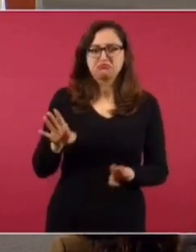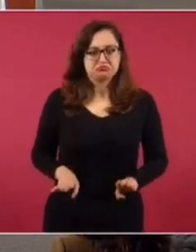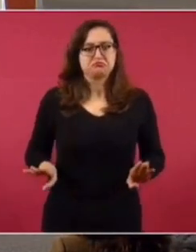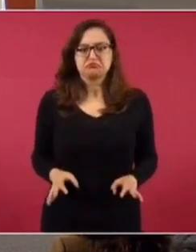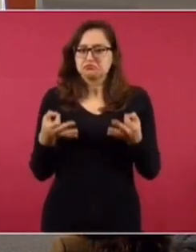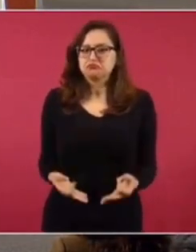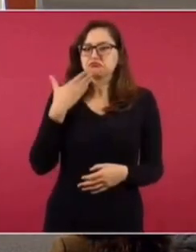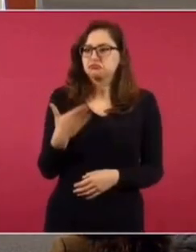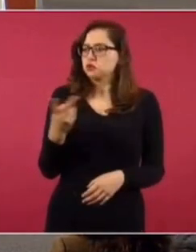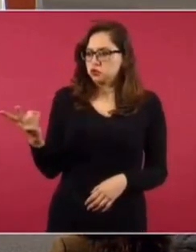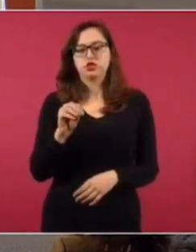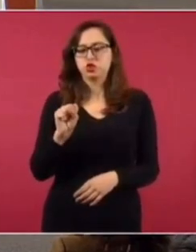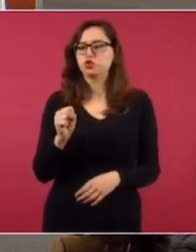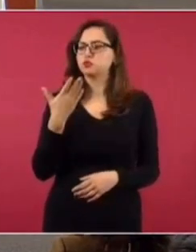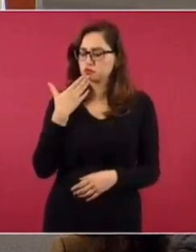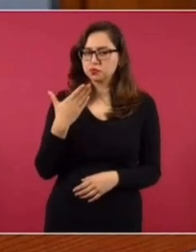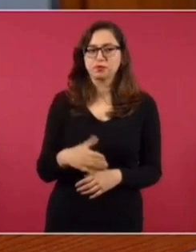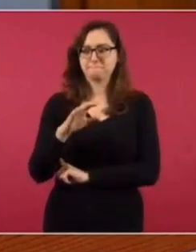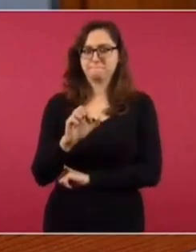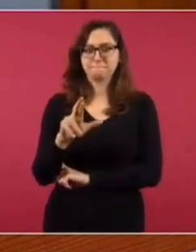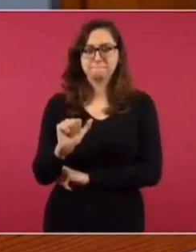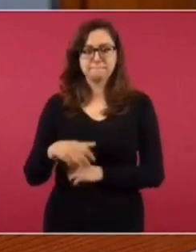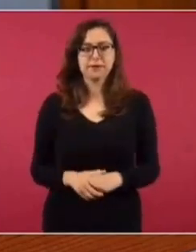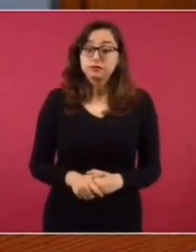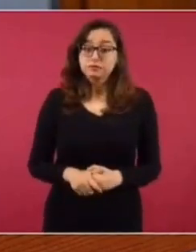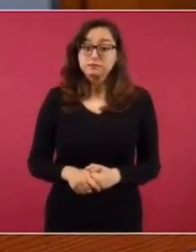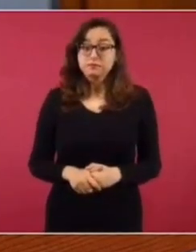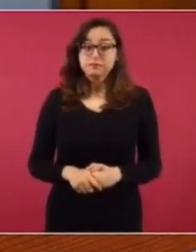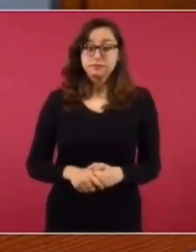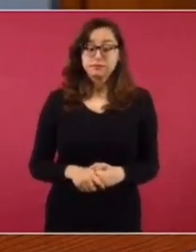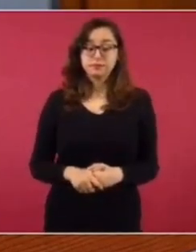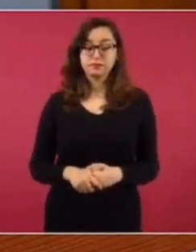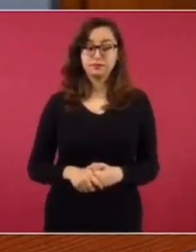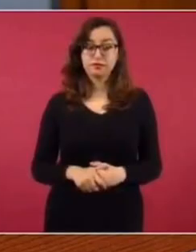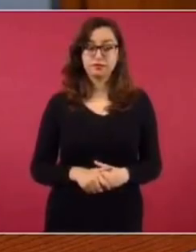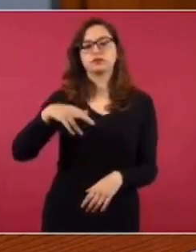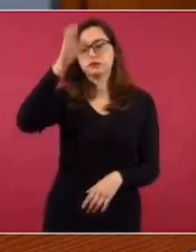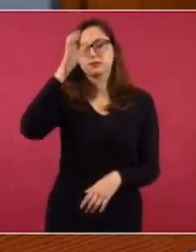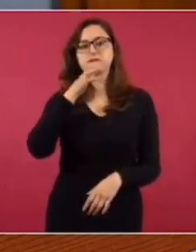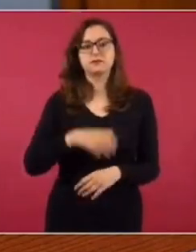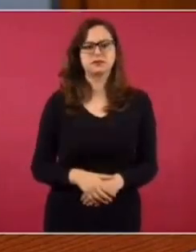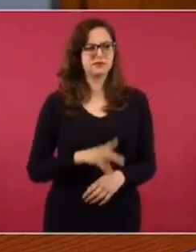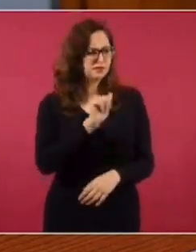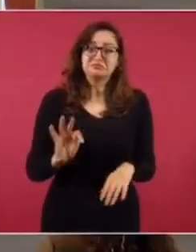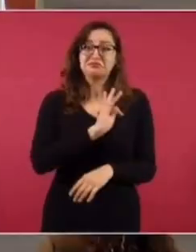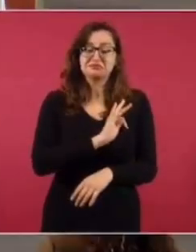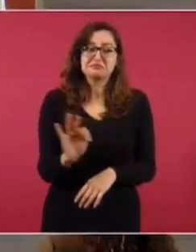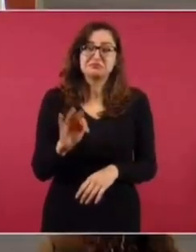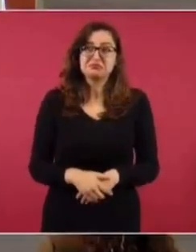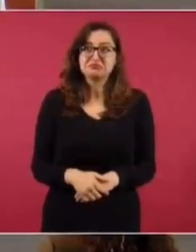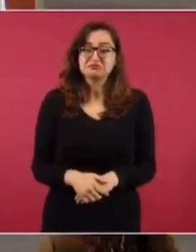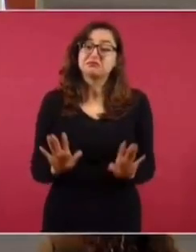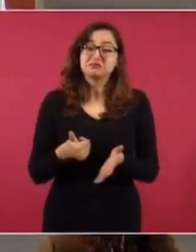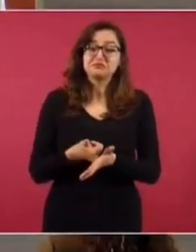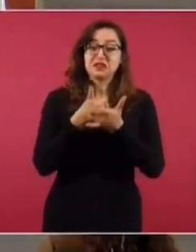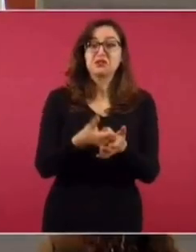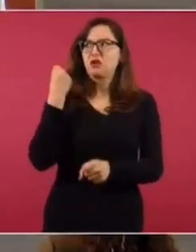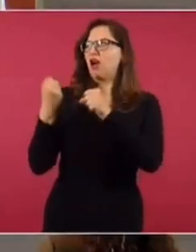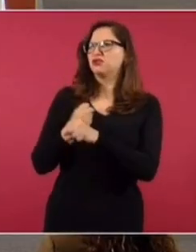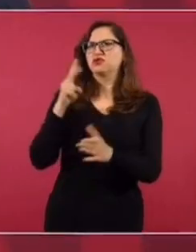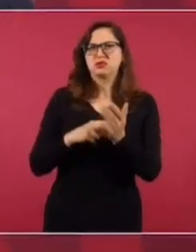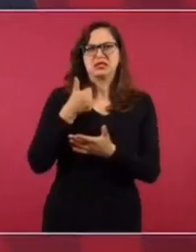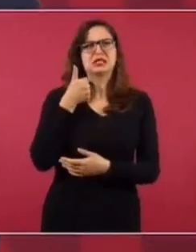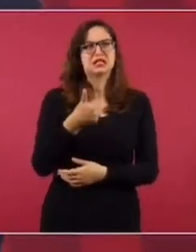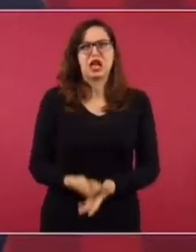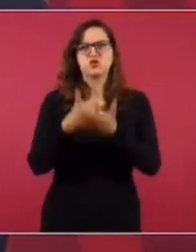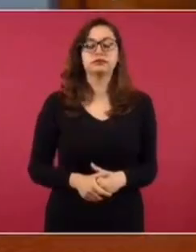dos, Mauricio Curi y Mauricio Vila. Miguel Ángel Mancera, Osorio Ochoón, Miguel Ángel Berkelner, entonces el gobernador de Coahuila. Patricia Mercado, ya les ayudó en el 2006,